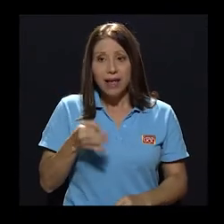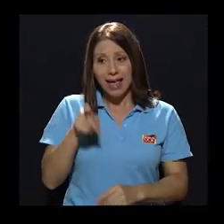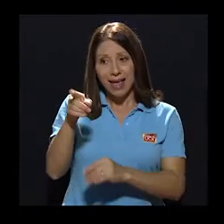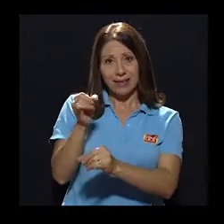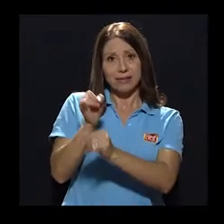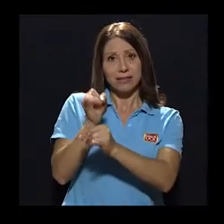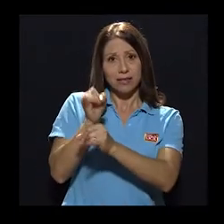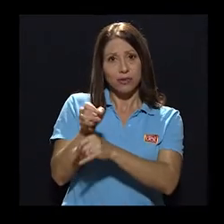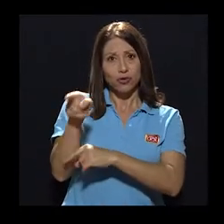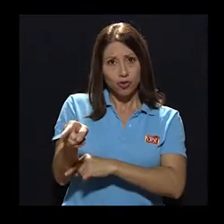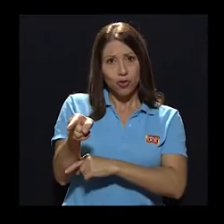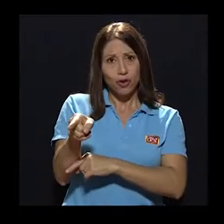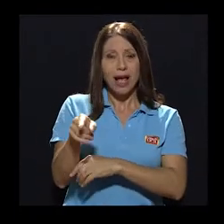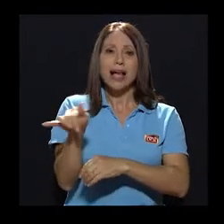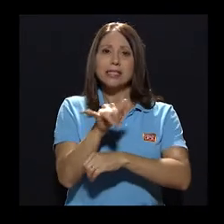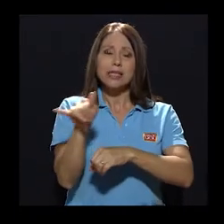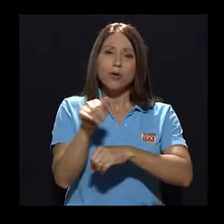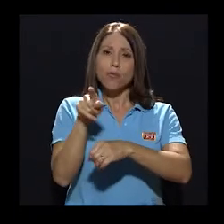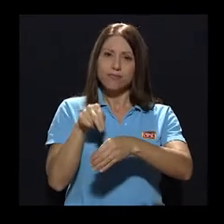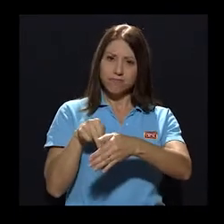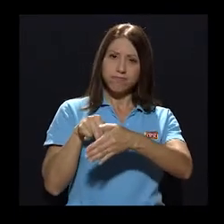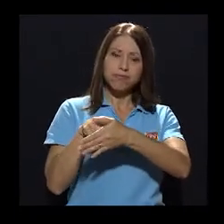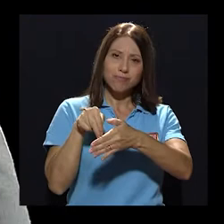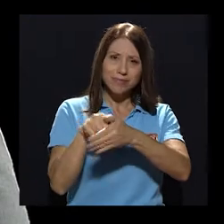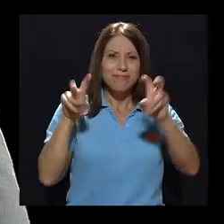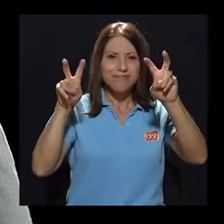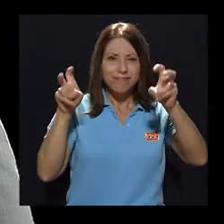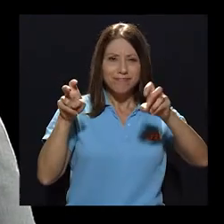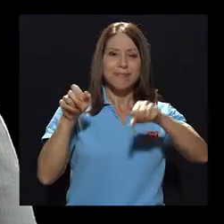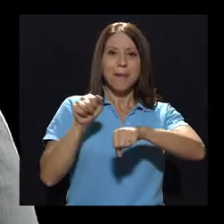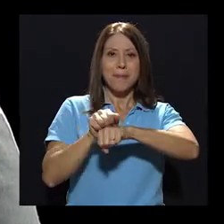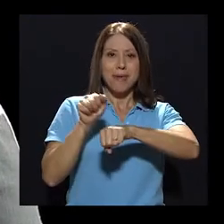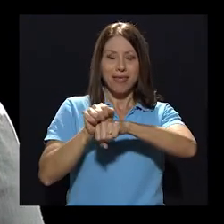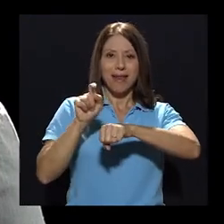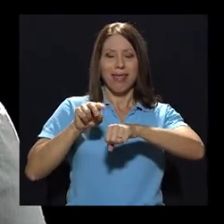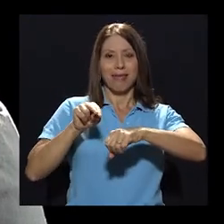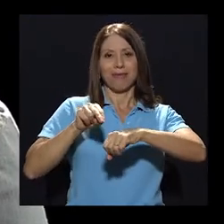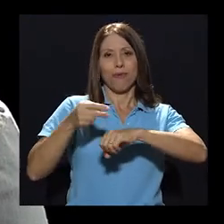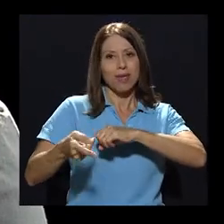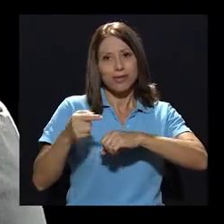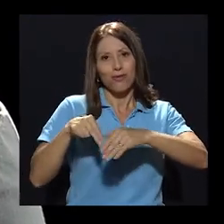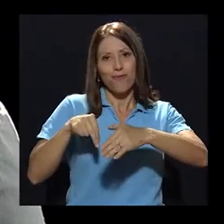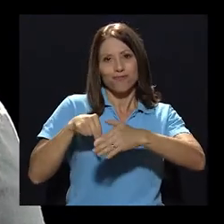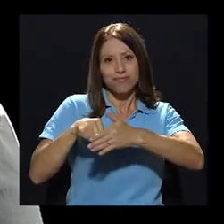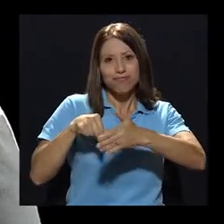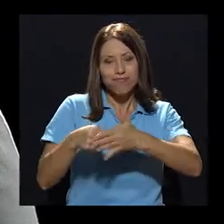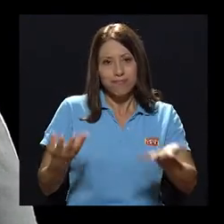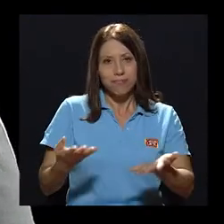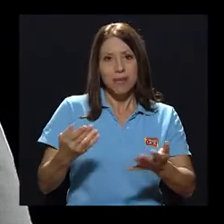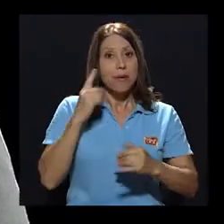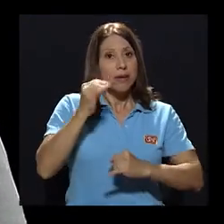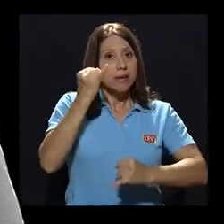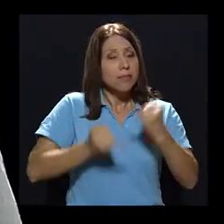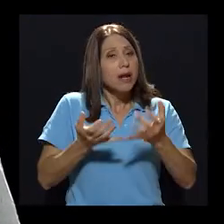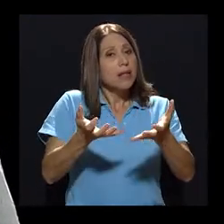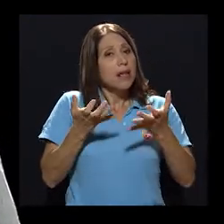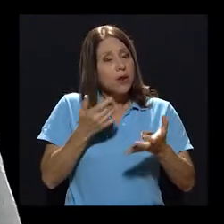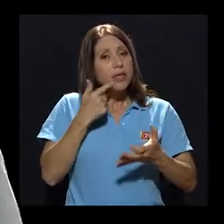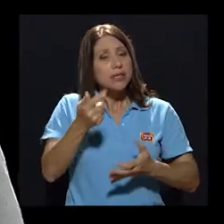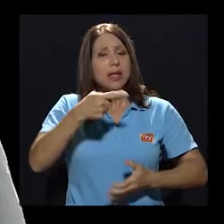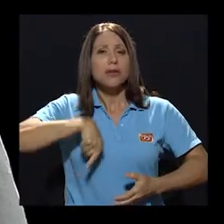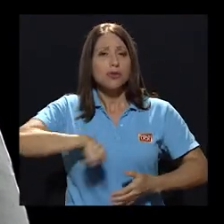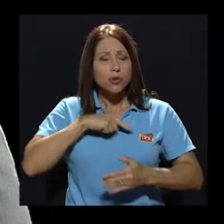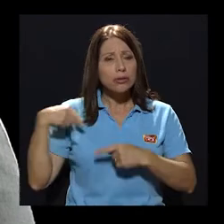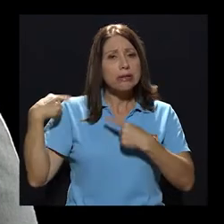sido esta institución nuestra piedra de tropiezo. Para terminar, quiero decir que hemos insistido y lo